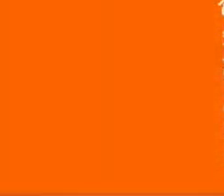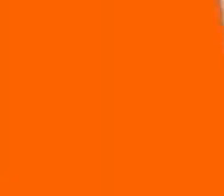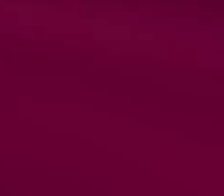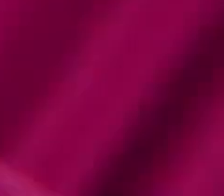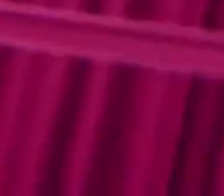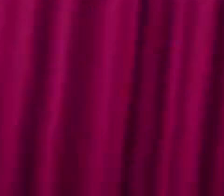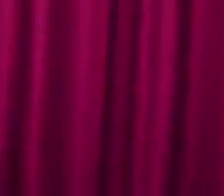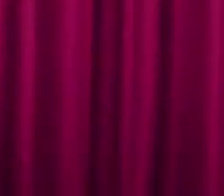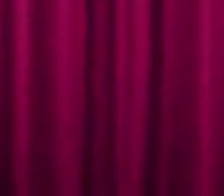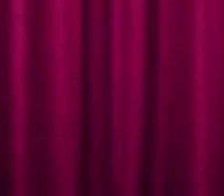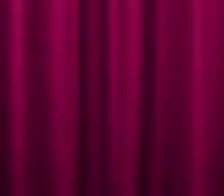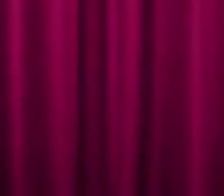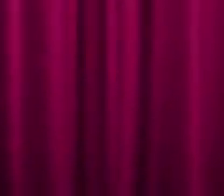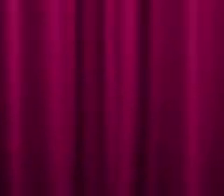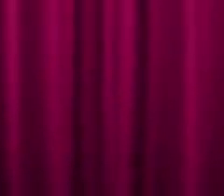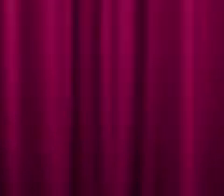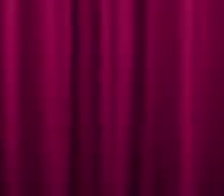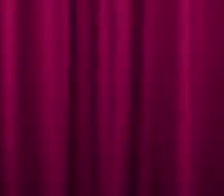Chao.